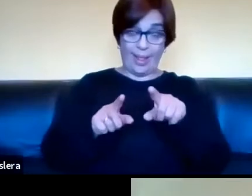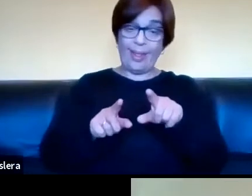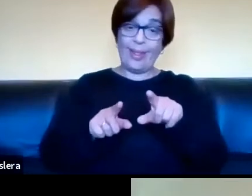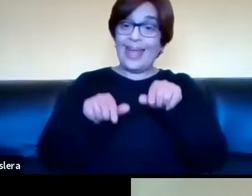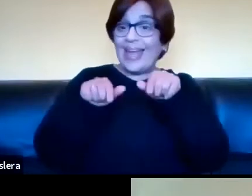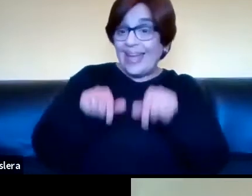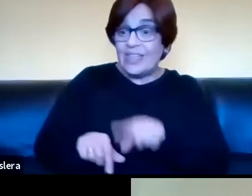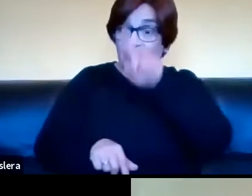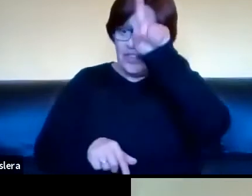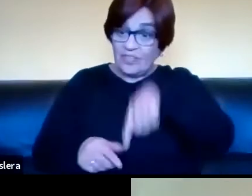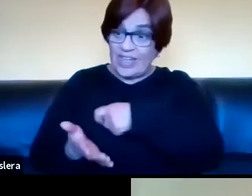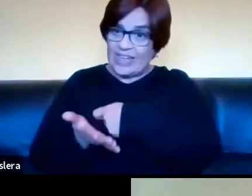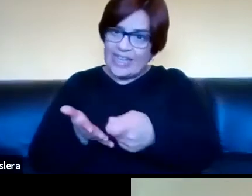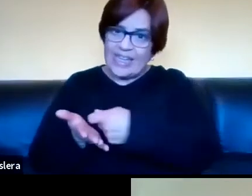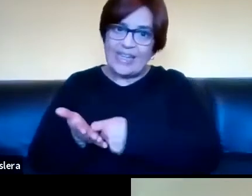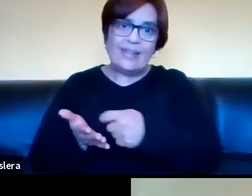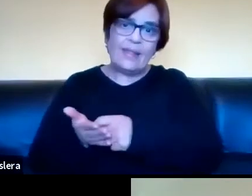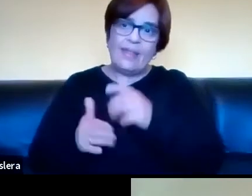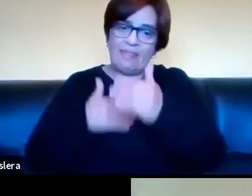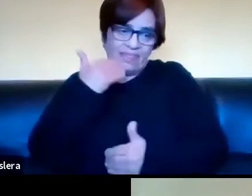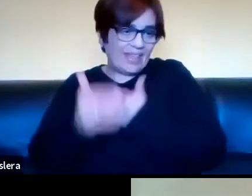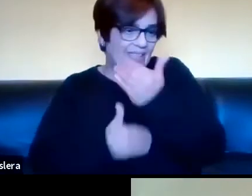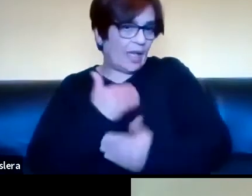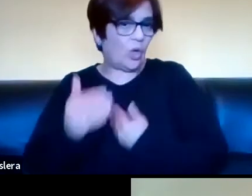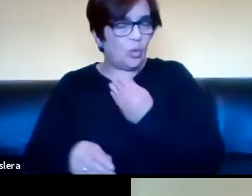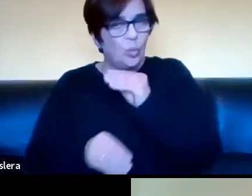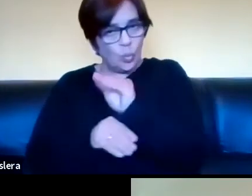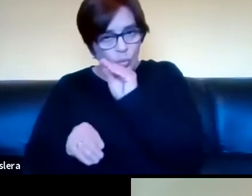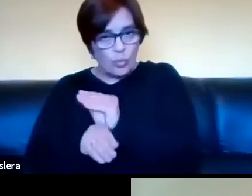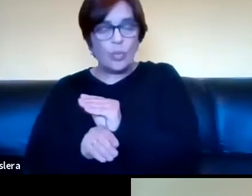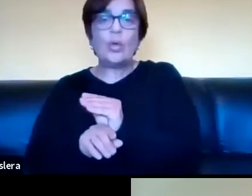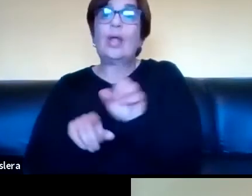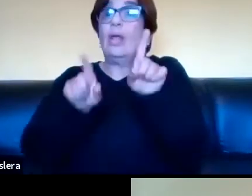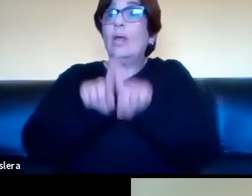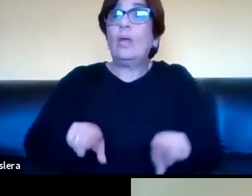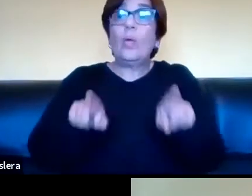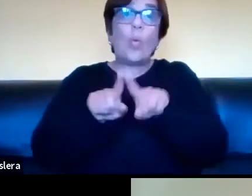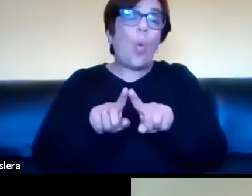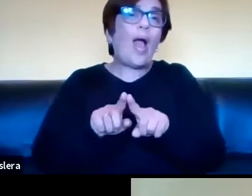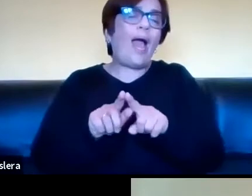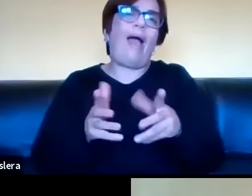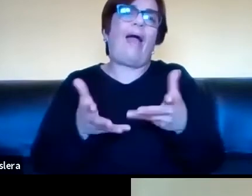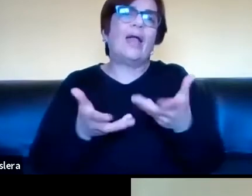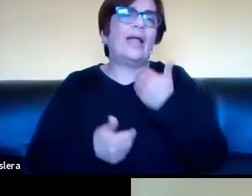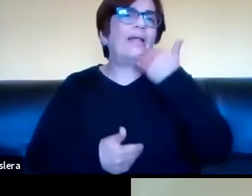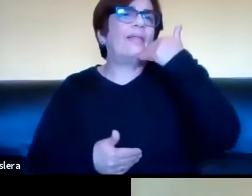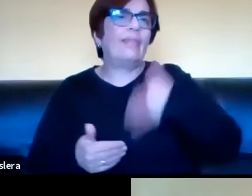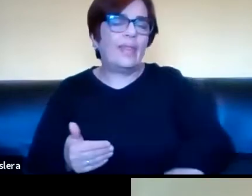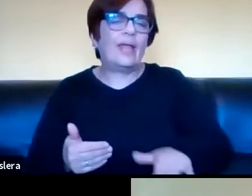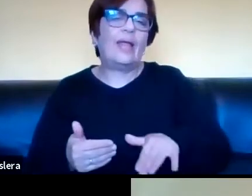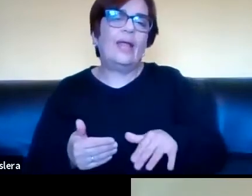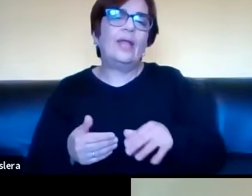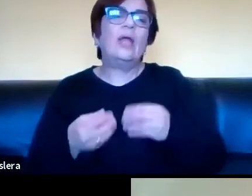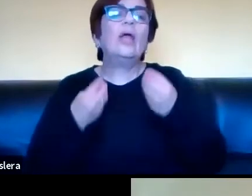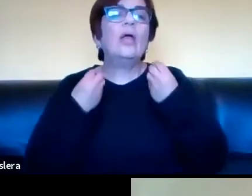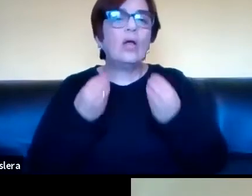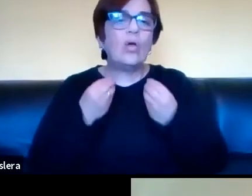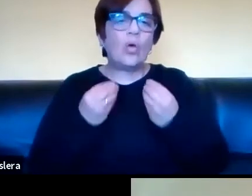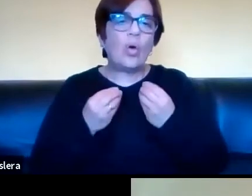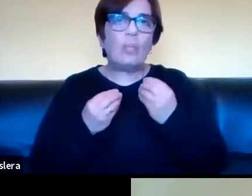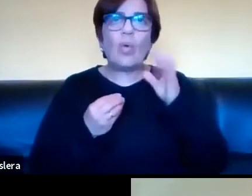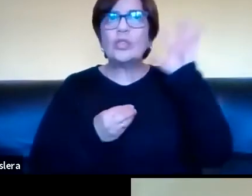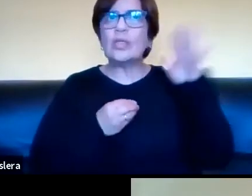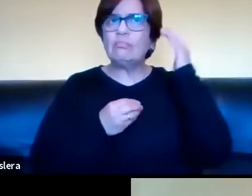son un producto y que producen una cultura también explican en gran medida las funciones que se desarrollan desde el punto de vista